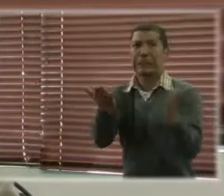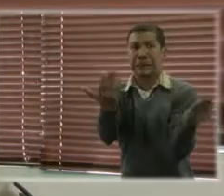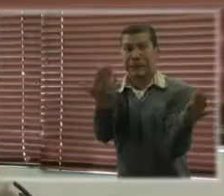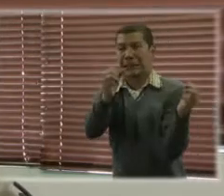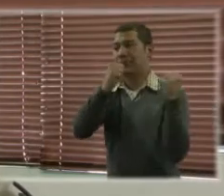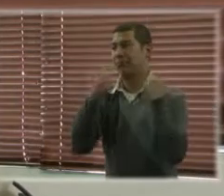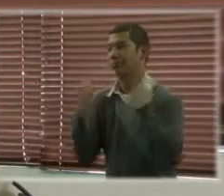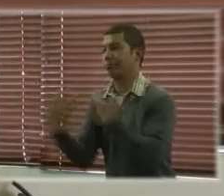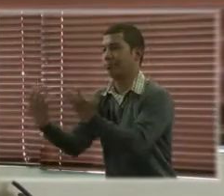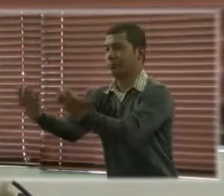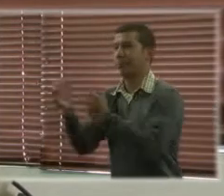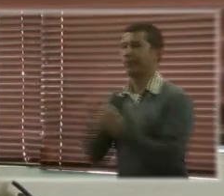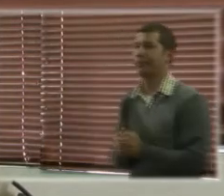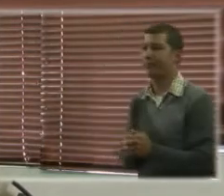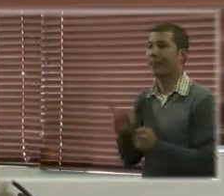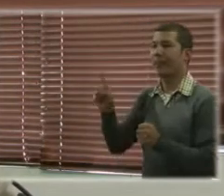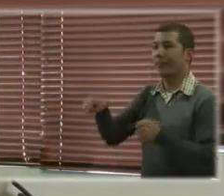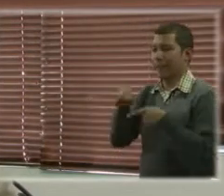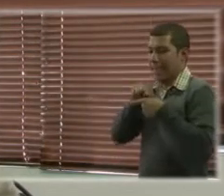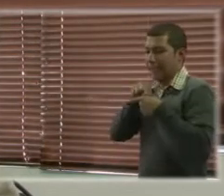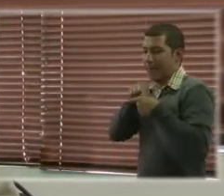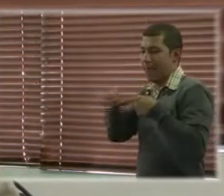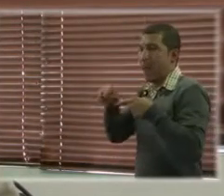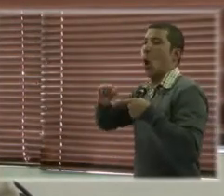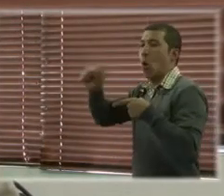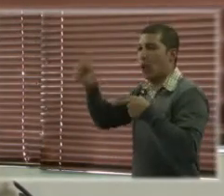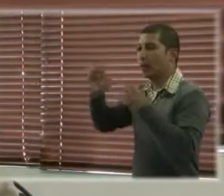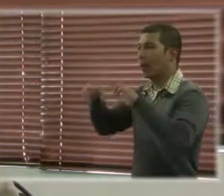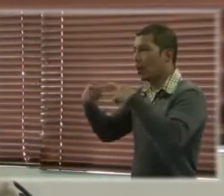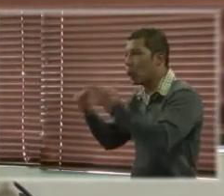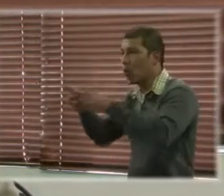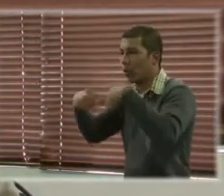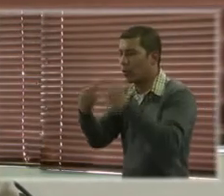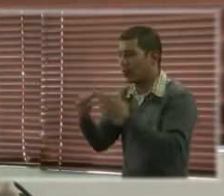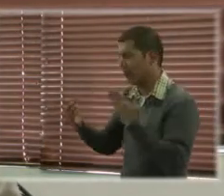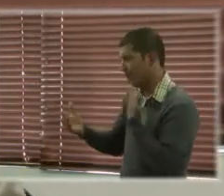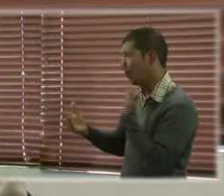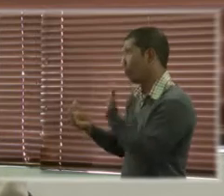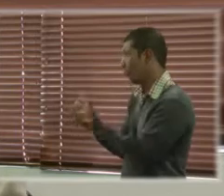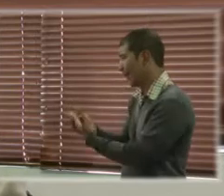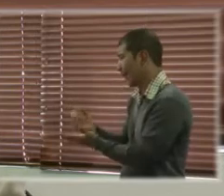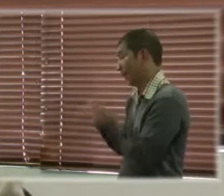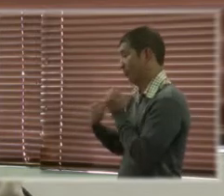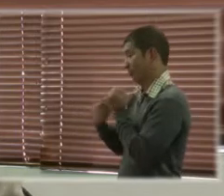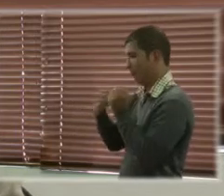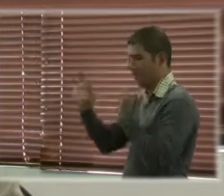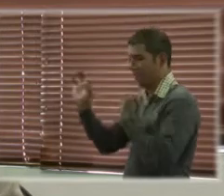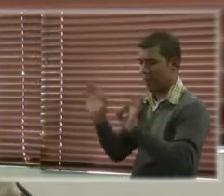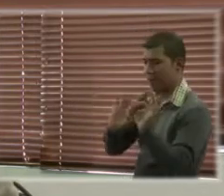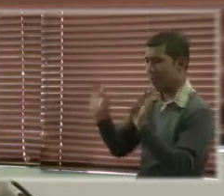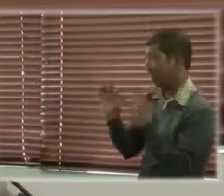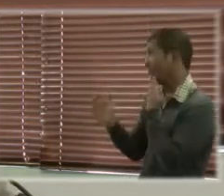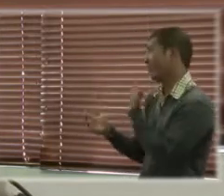las reuniones que tengo programadas para el resto de la semana. Así que de verdad, muchas gracias.